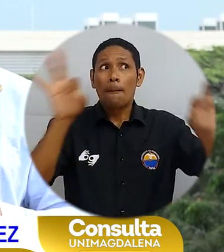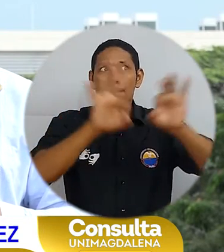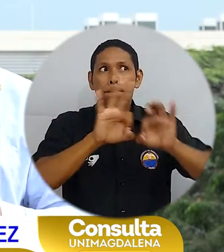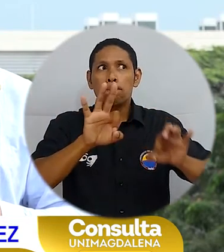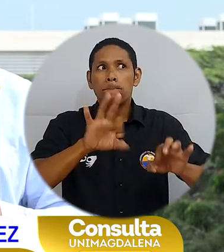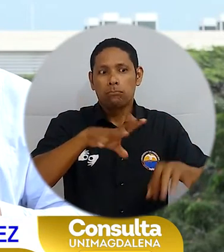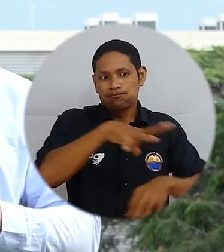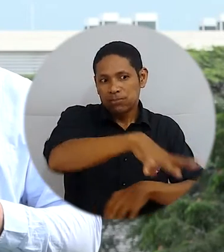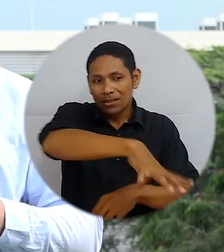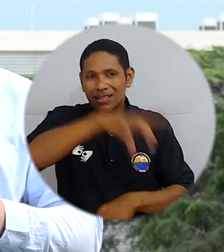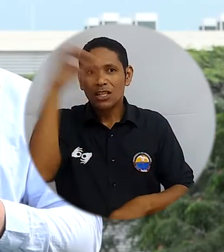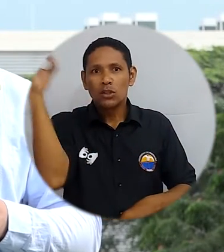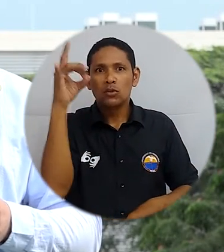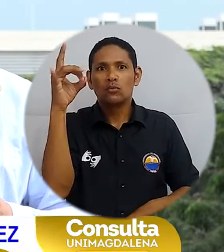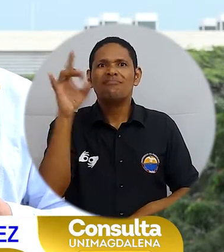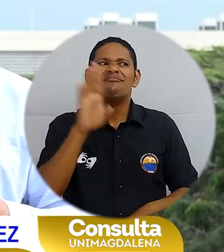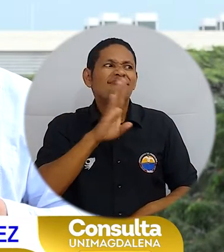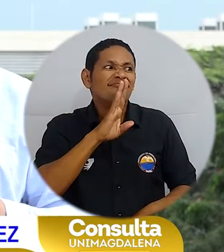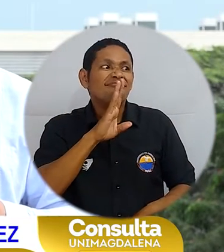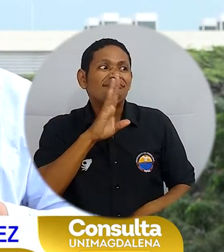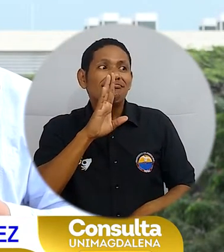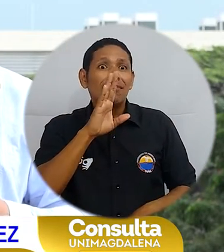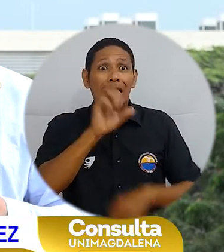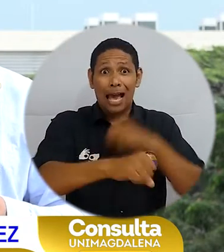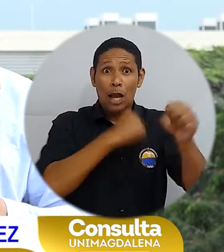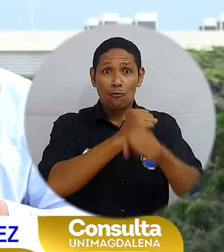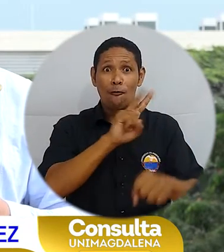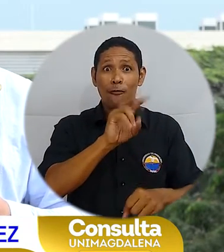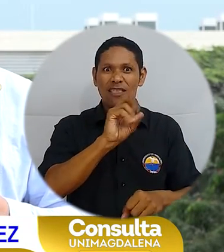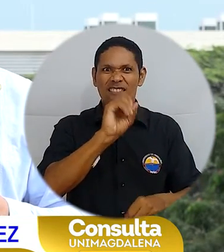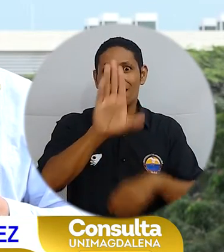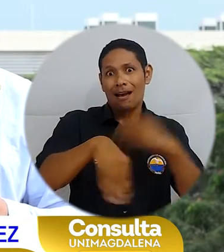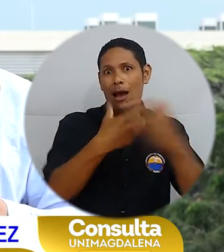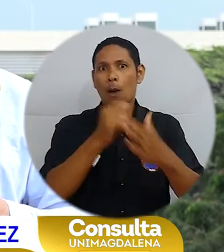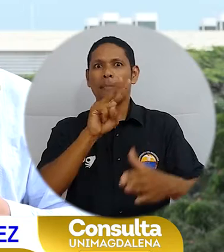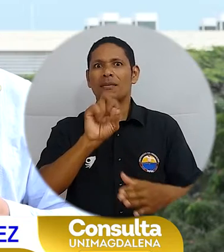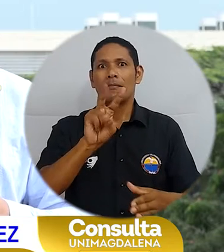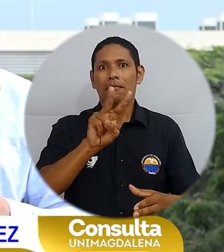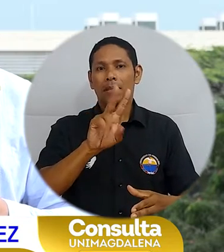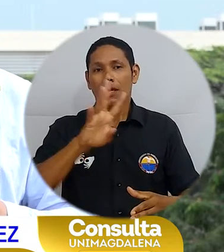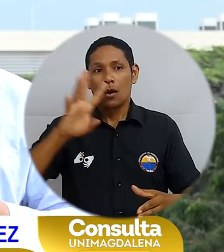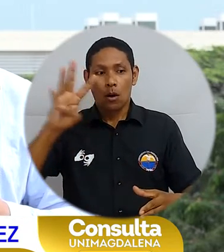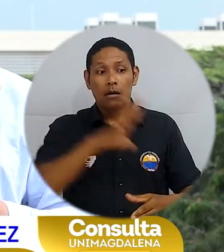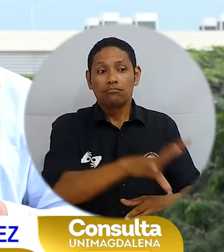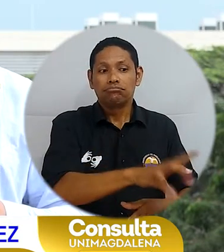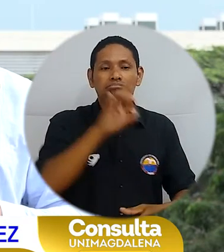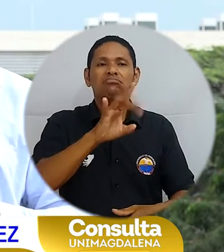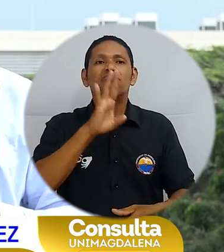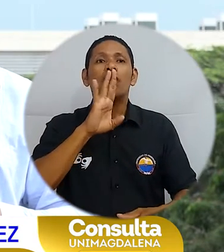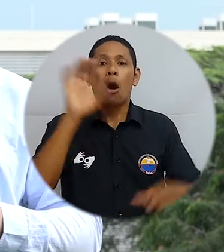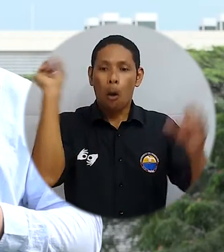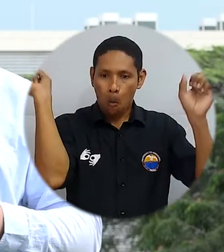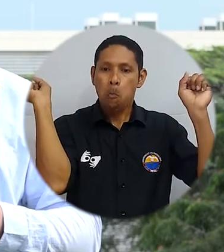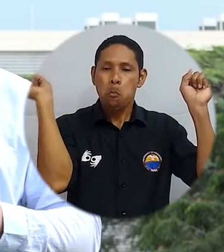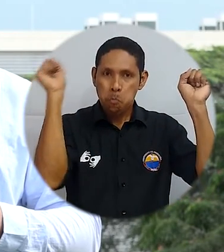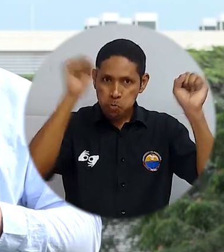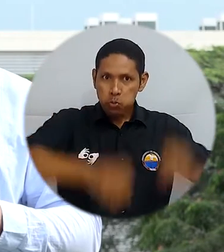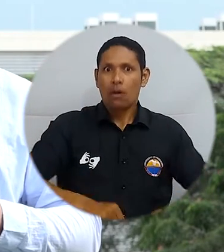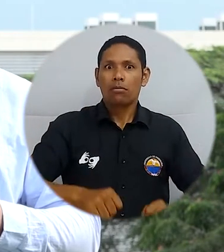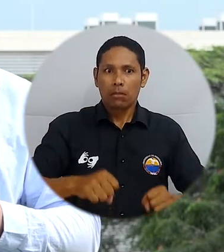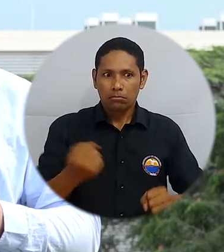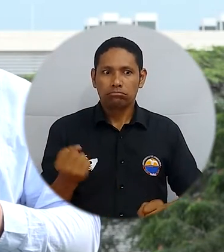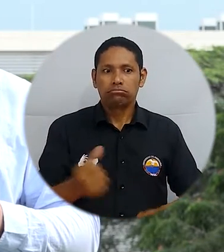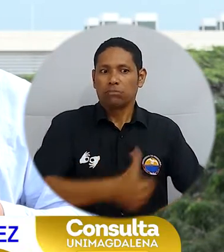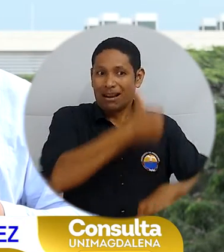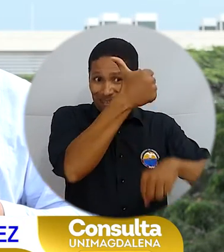en esta consulta y puedan votar o escoger a la persona que merece estar en la terna para la selección de rector